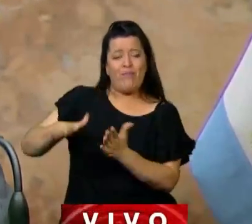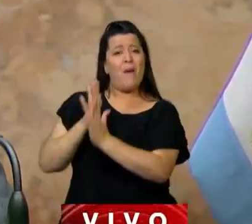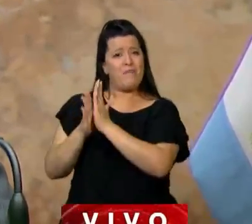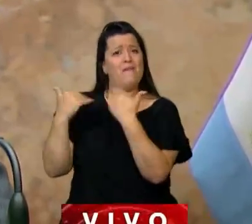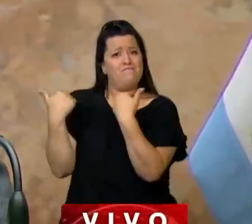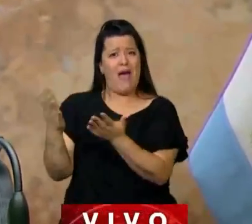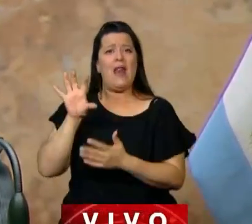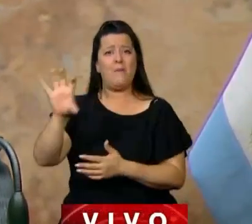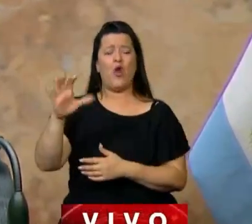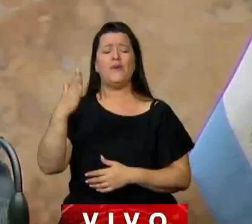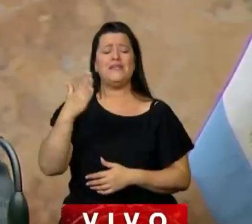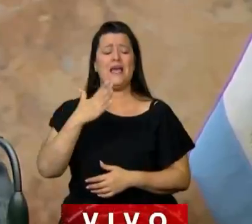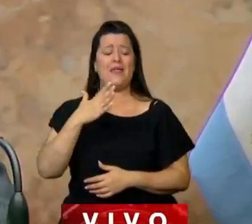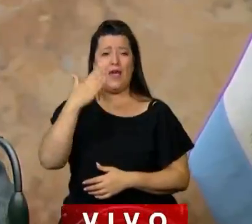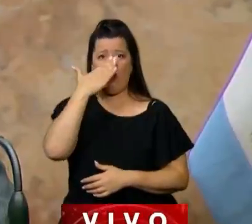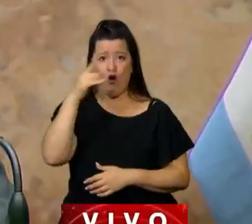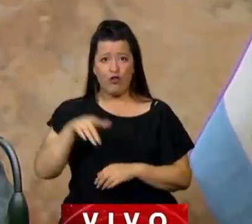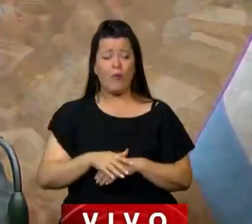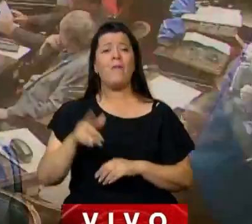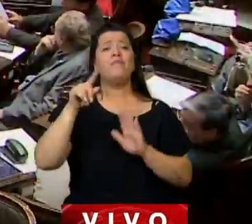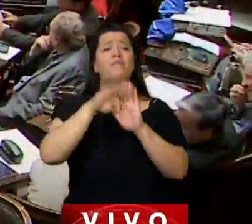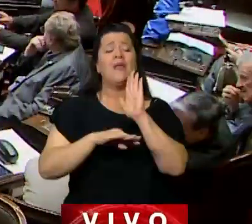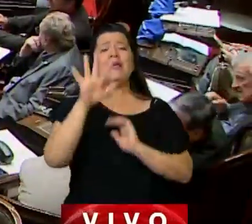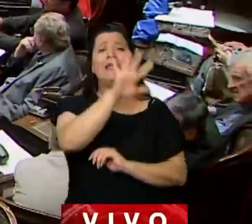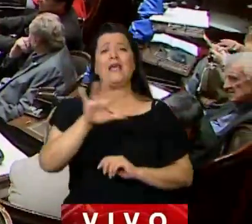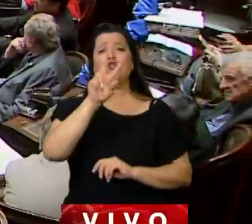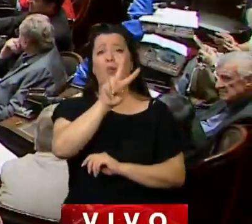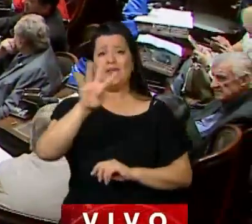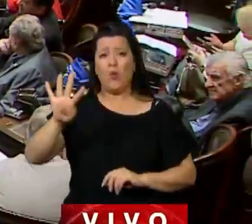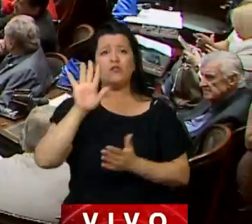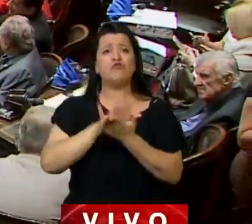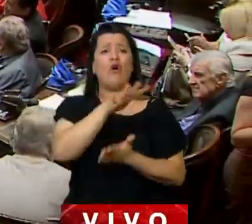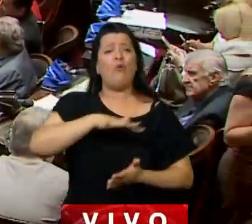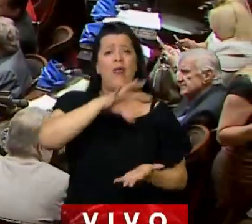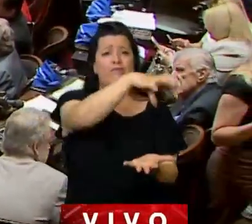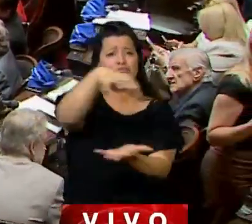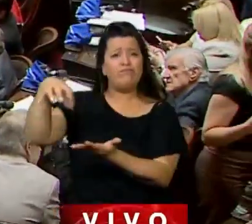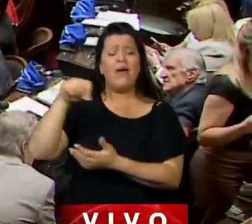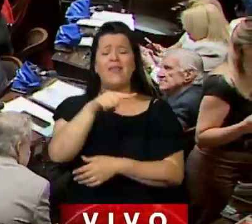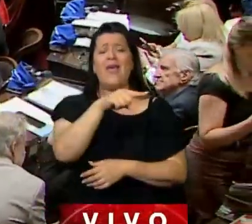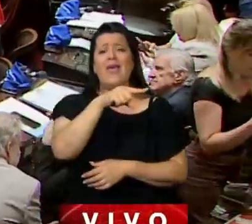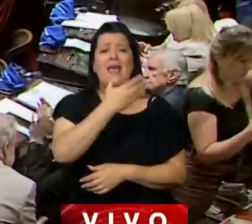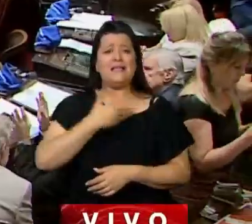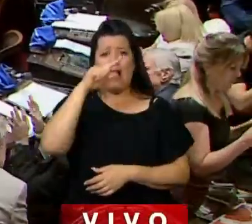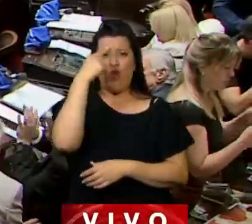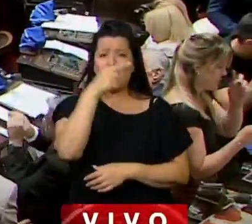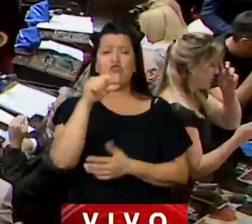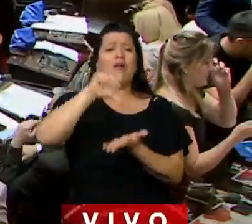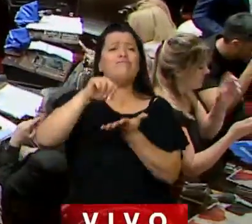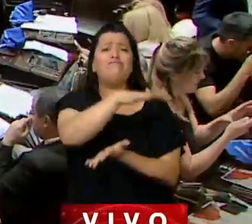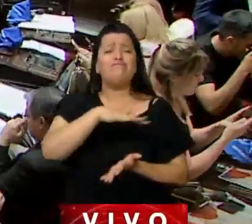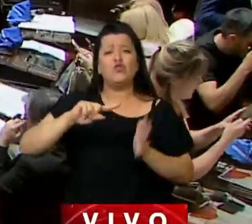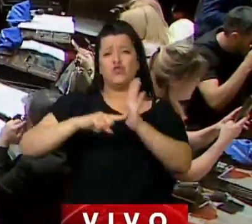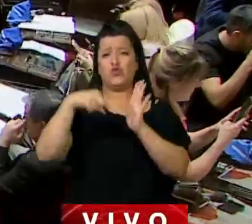provincia de Córdoba. Orden del día 524, dominio del inmueble propiedad del Estado Nacional, ubicado en la